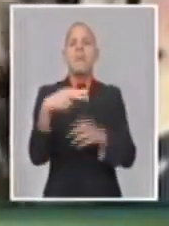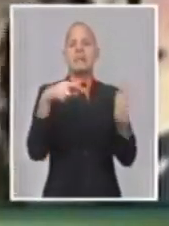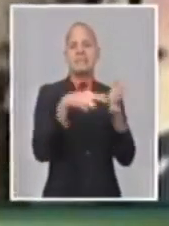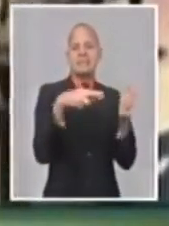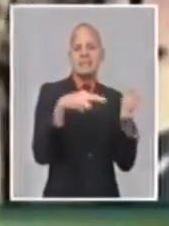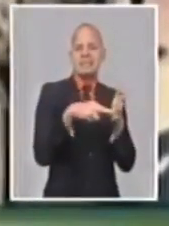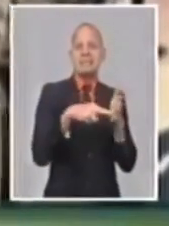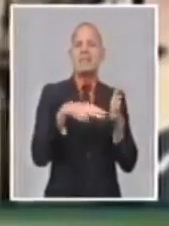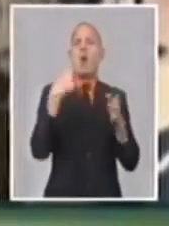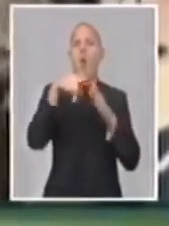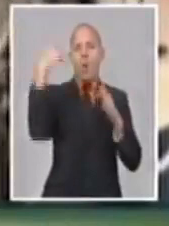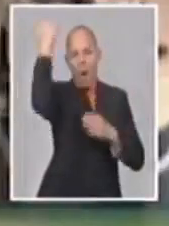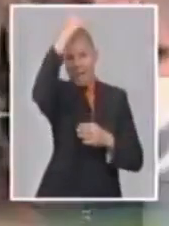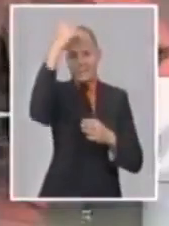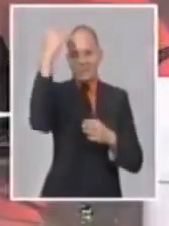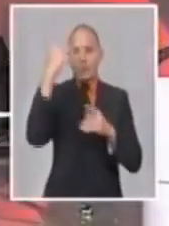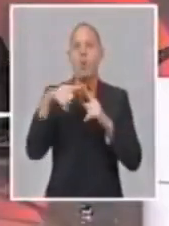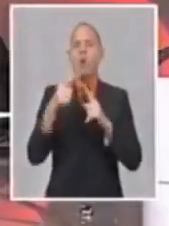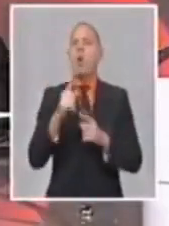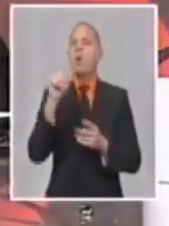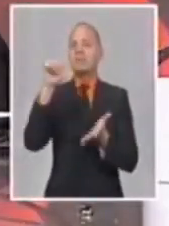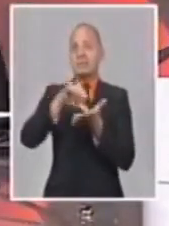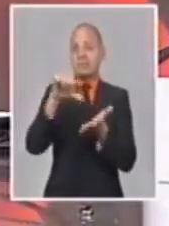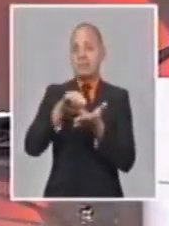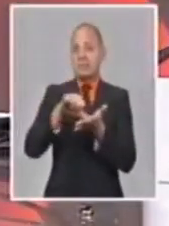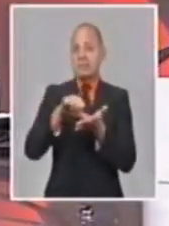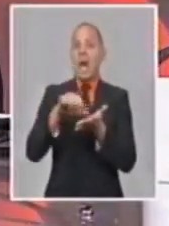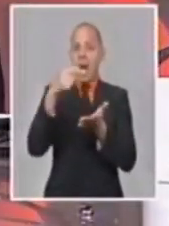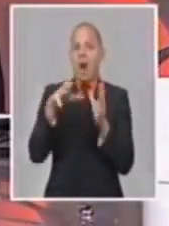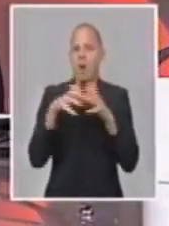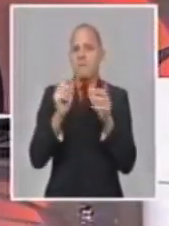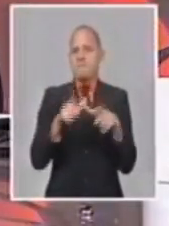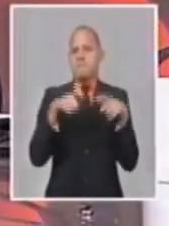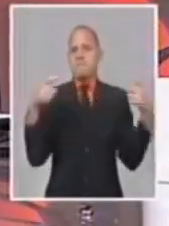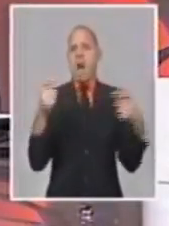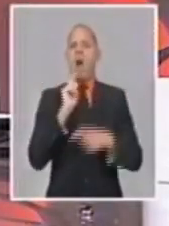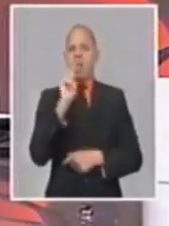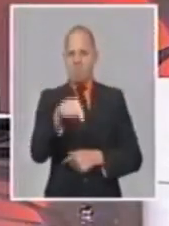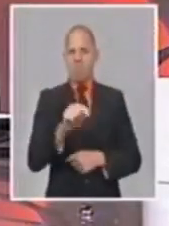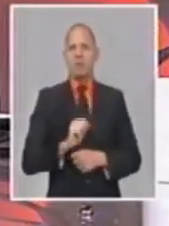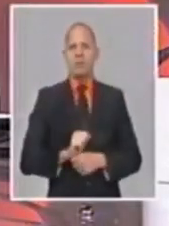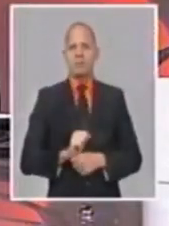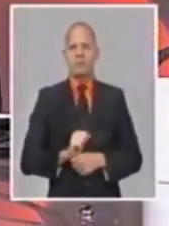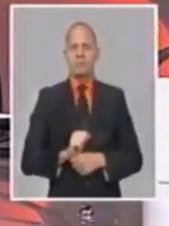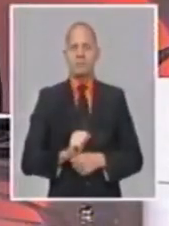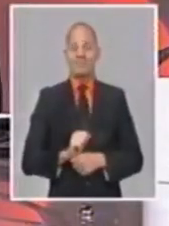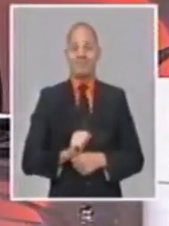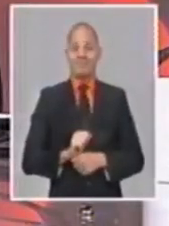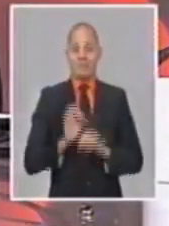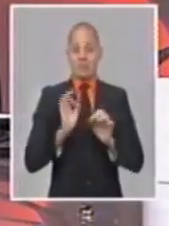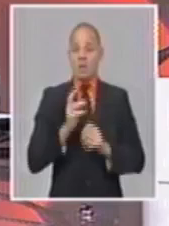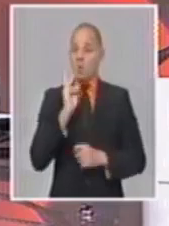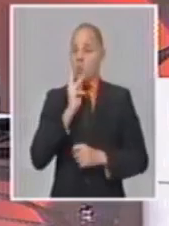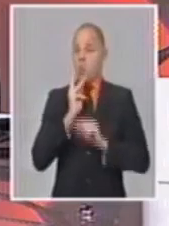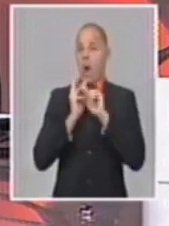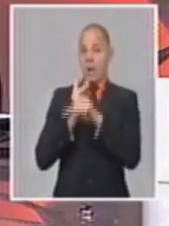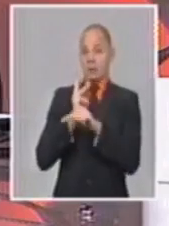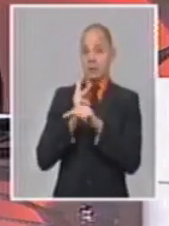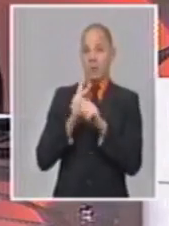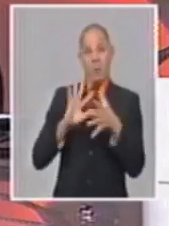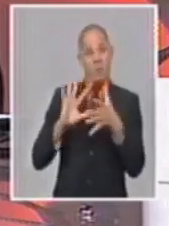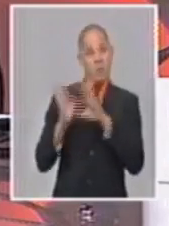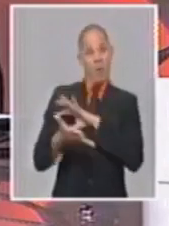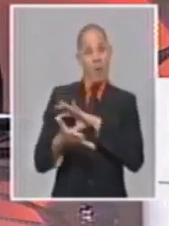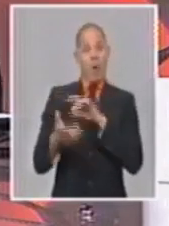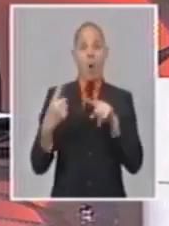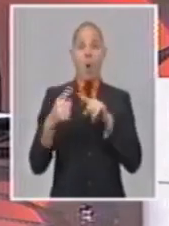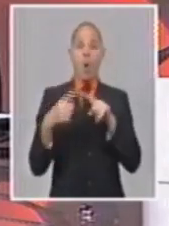en Afganistán y en Irak. Bueno, así está la situación en este momento en Washington y en todos